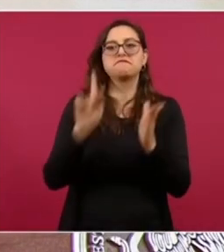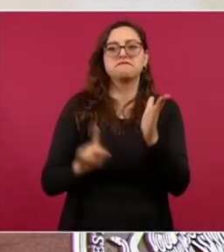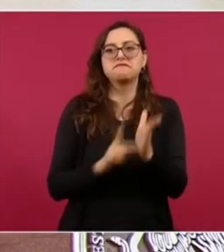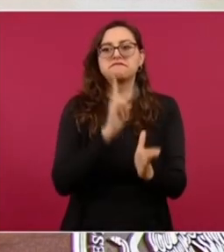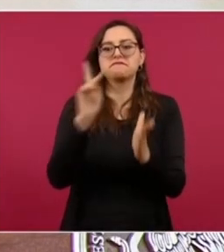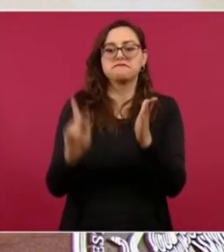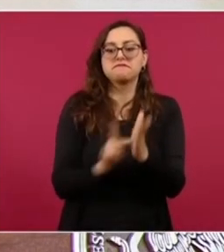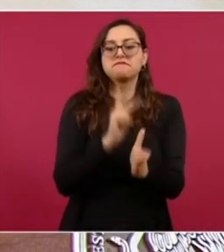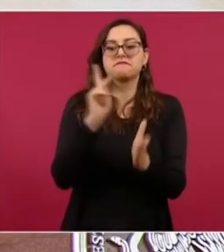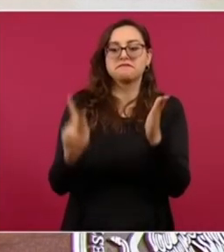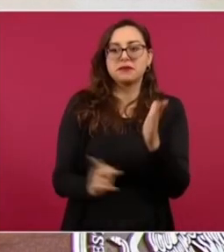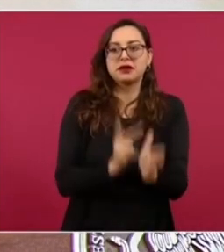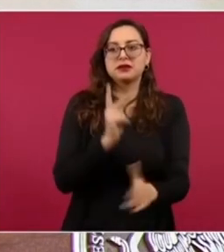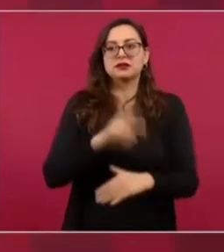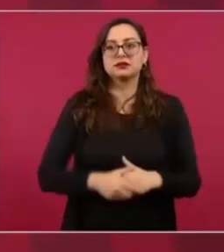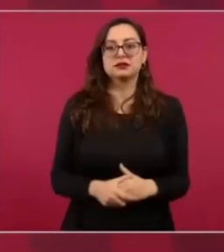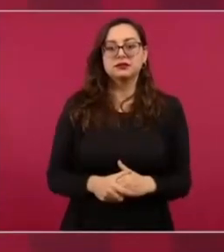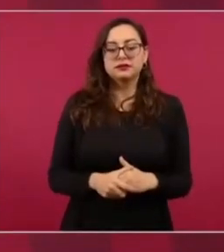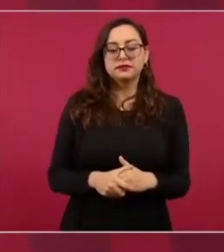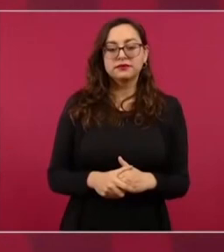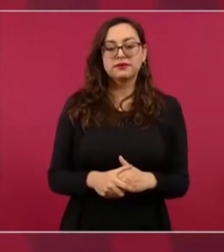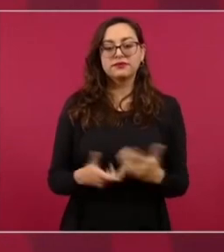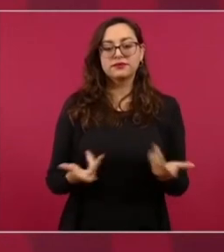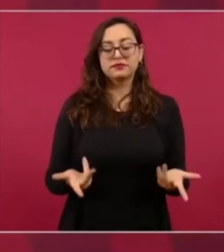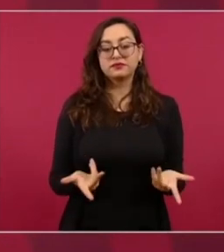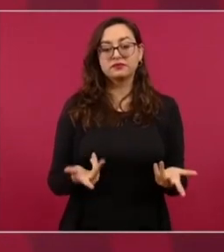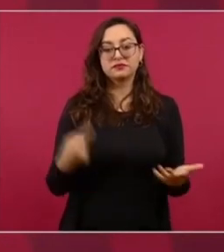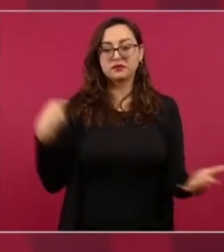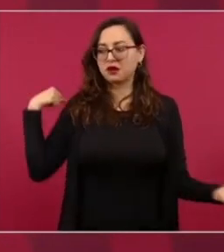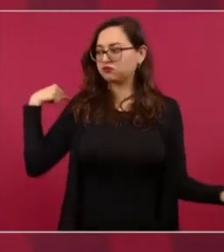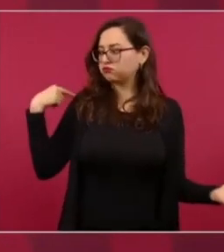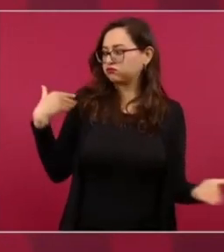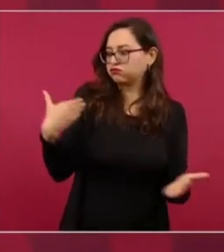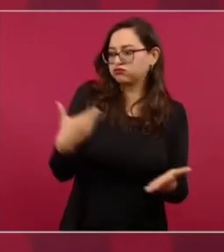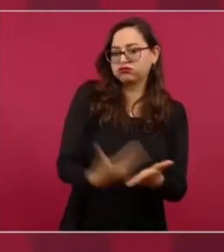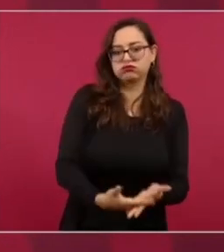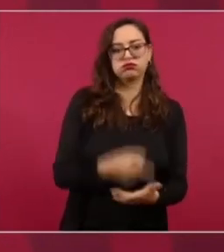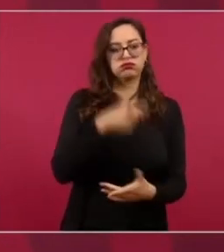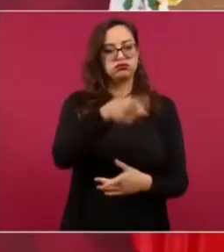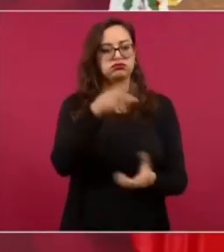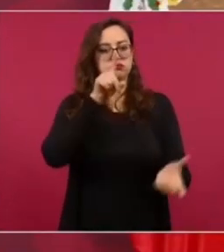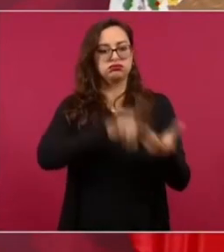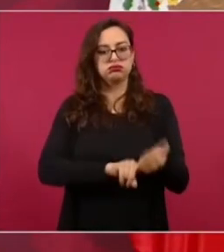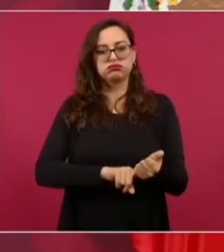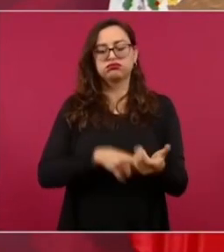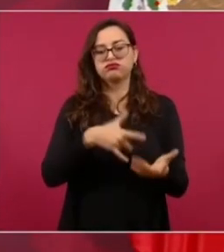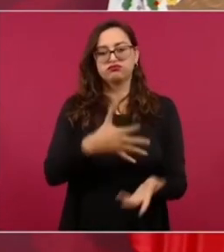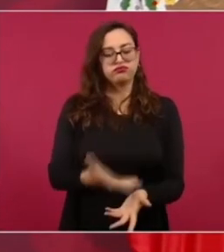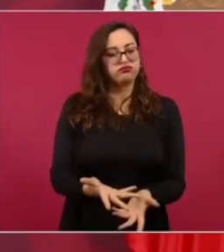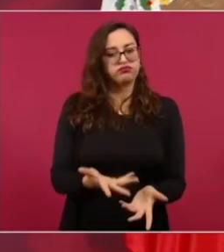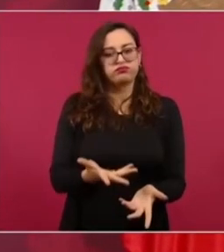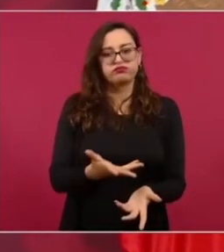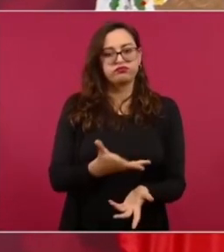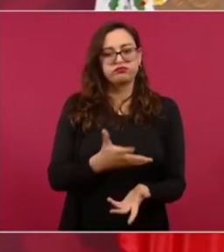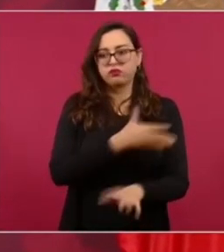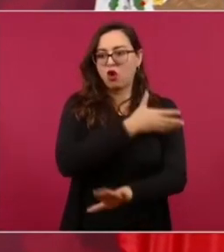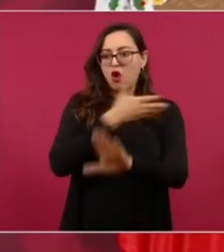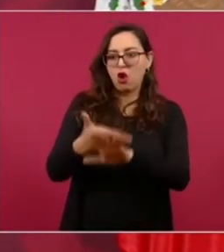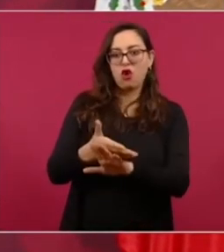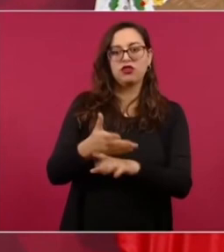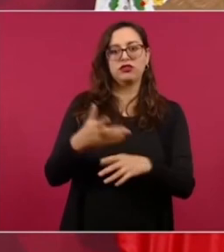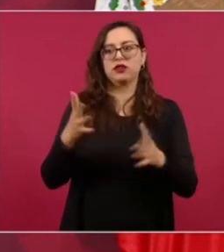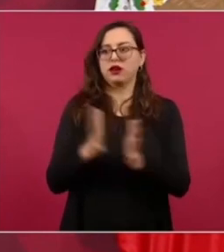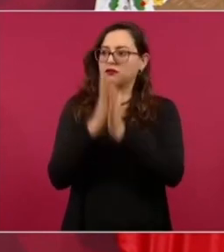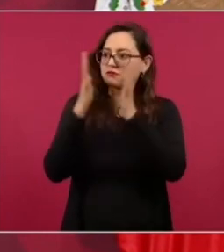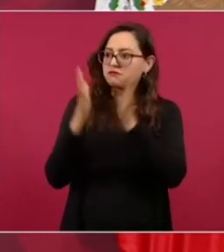que se han utilizado para mantener un régimen antidemocrático